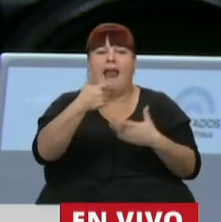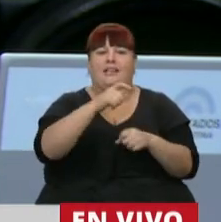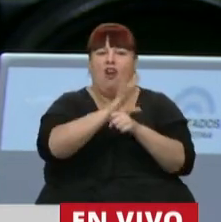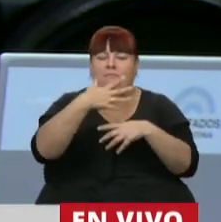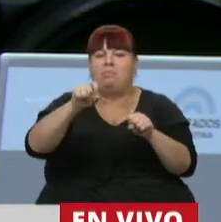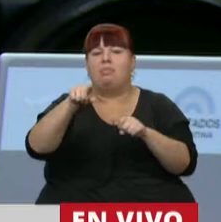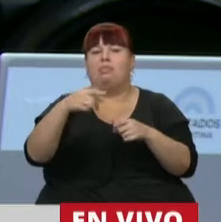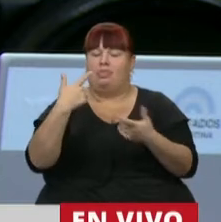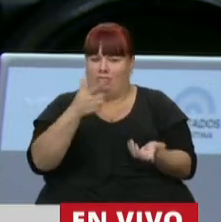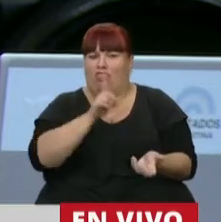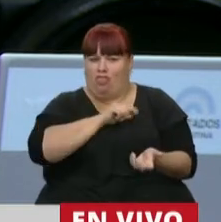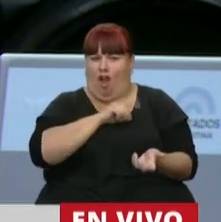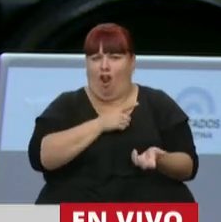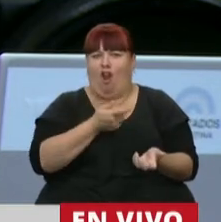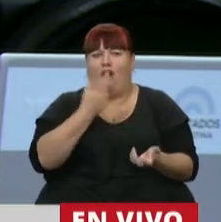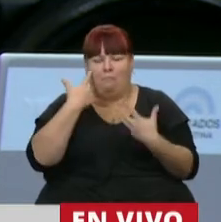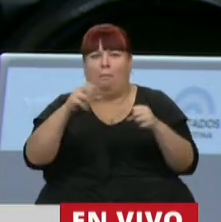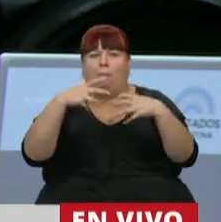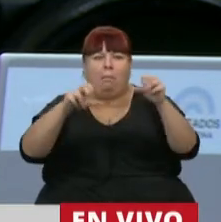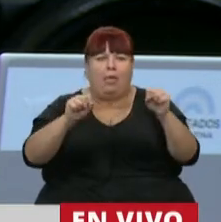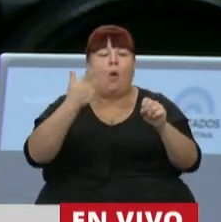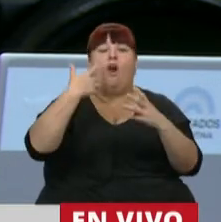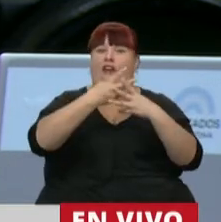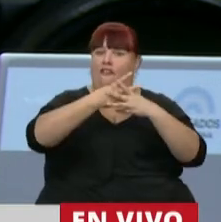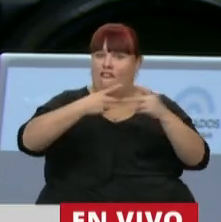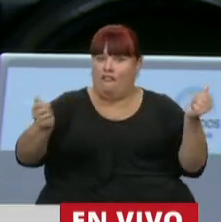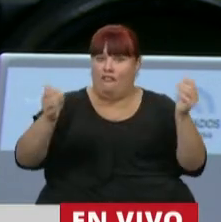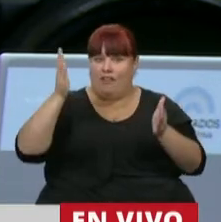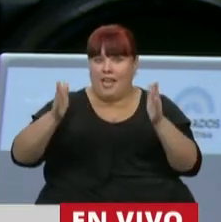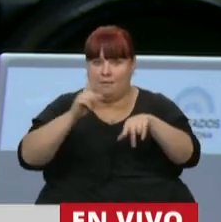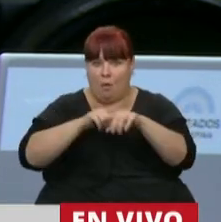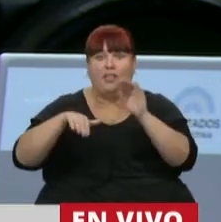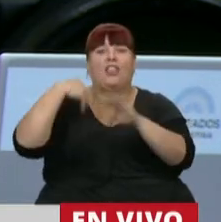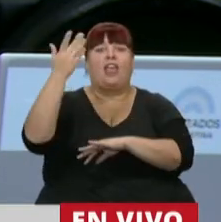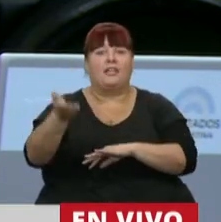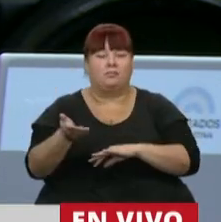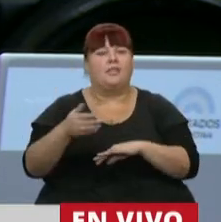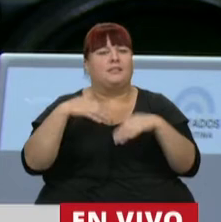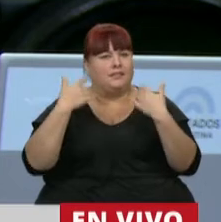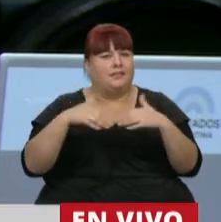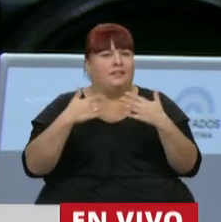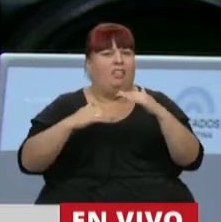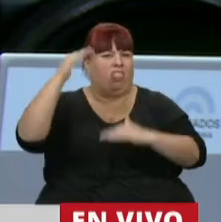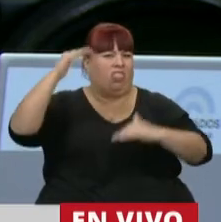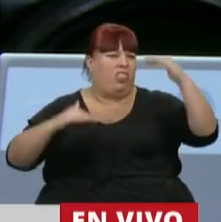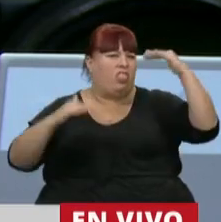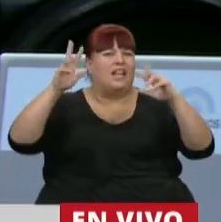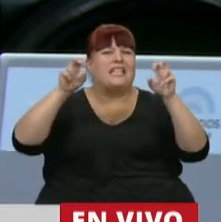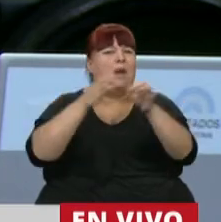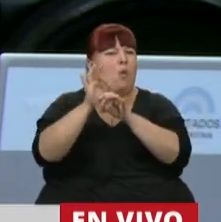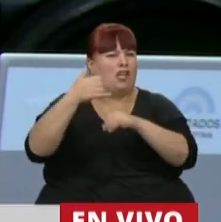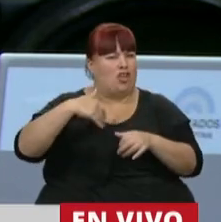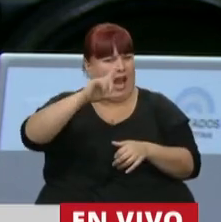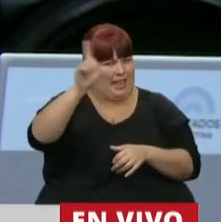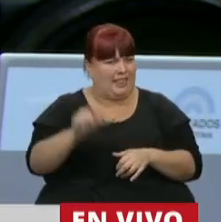seguramente de manera muy dolorosa cuando hayamos pasado esta etapa la profundidad de las desigualdades educativas en